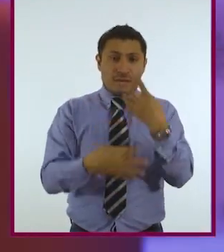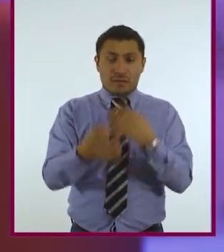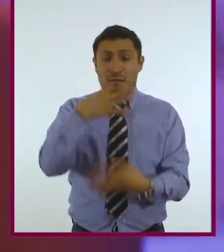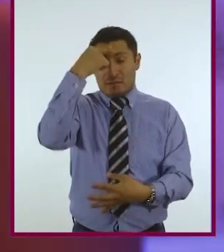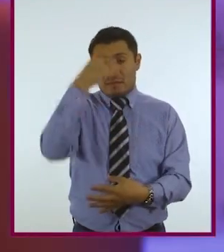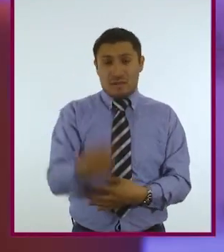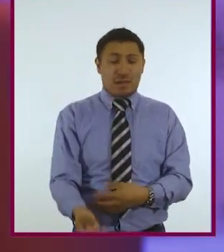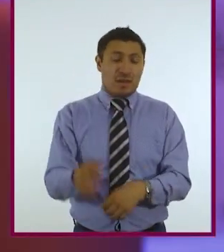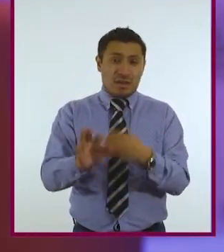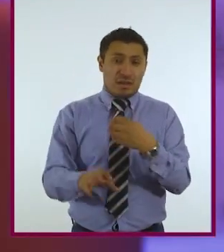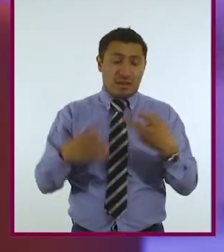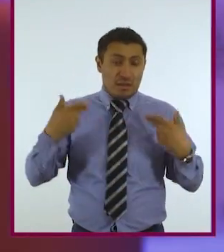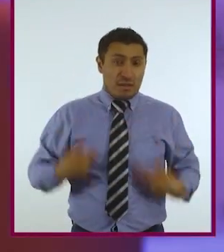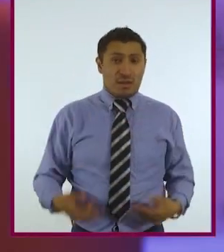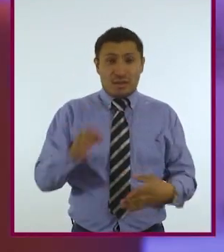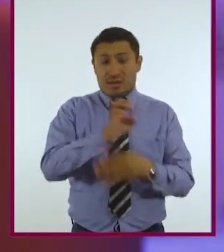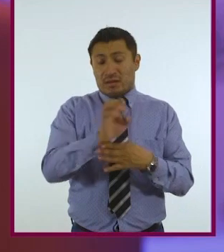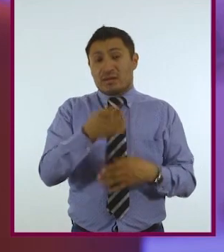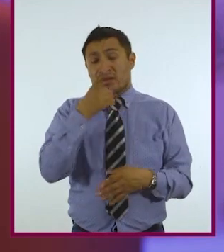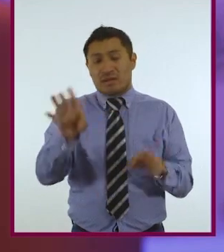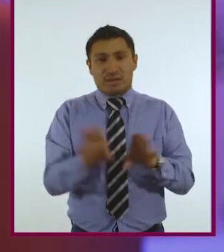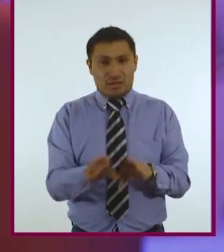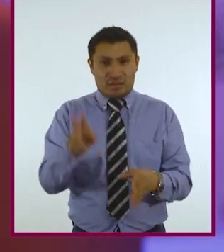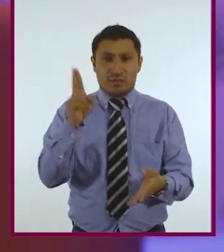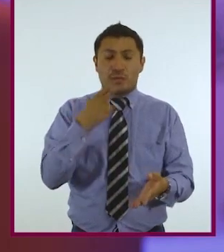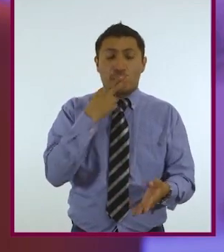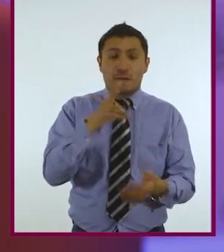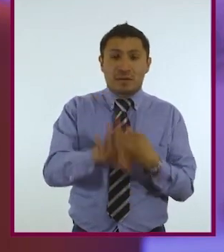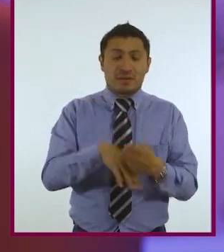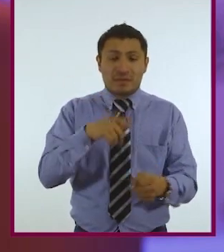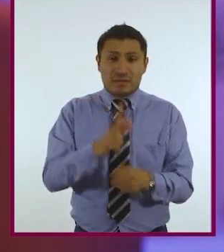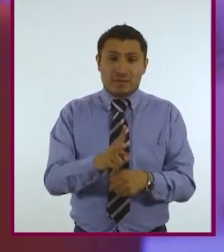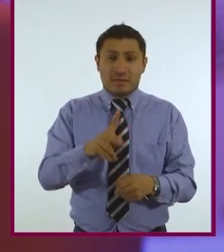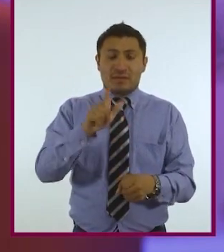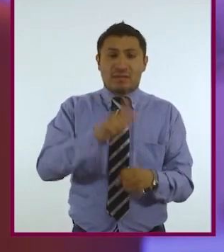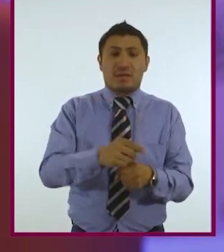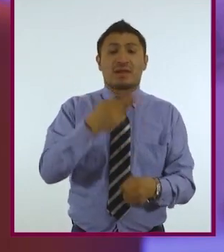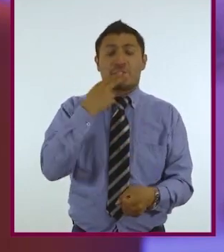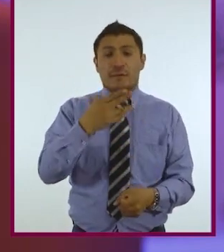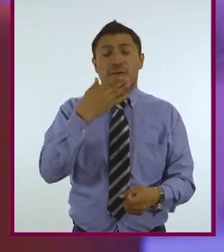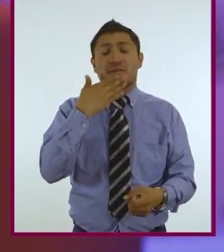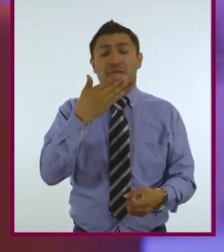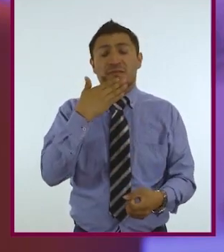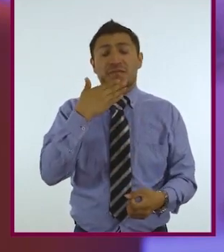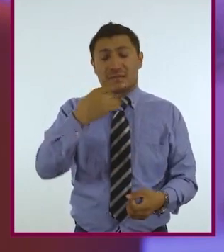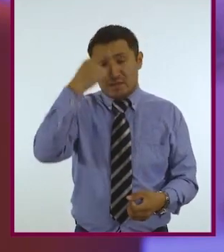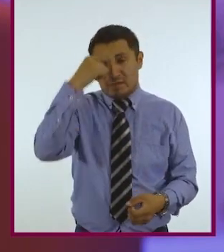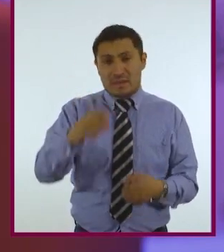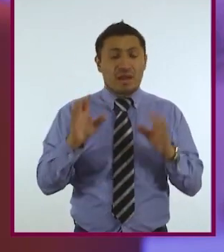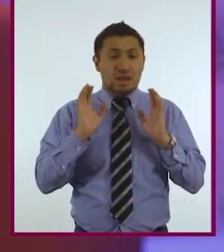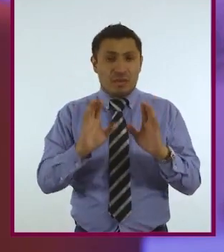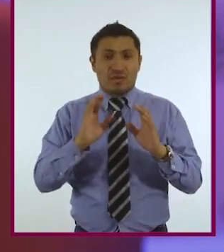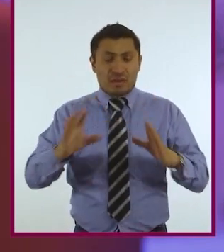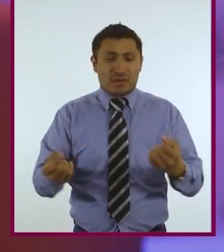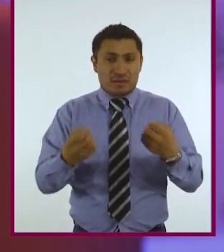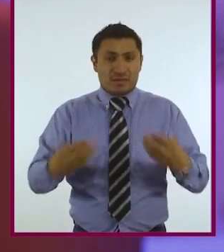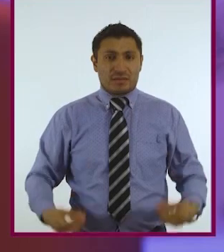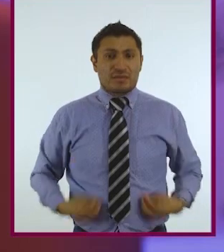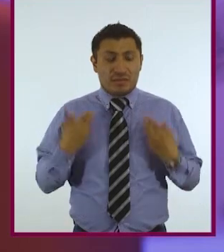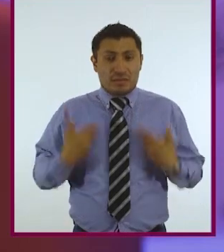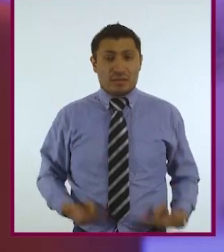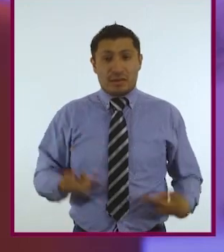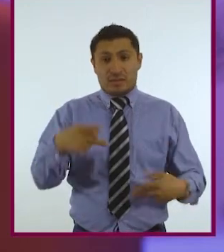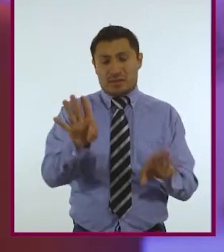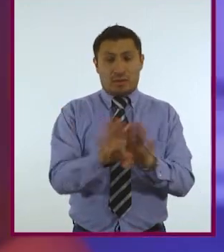humanos. Por lo tanto, se justifica que usar animales es válido para crear medicamentos y tratamientos para salvar vidas humanas. Pero esto